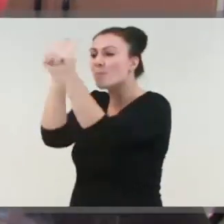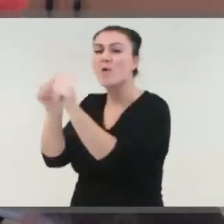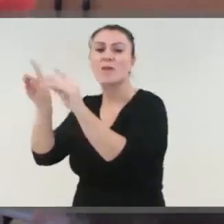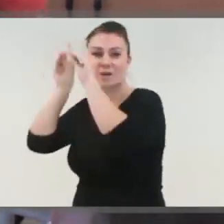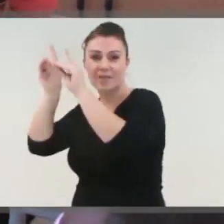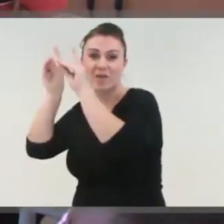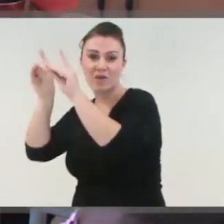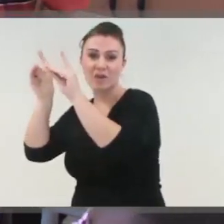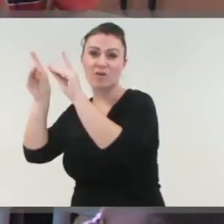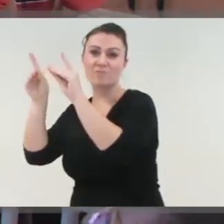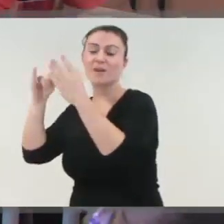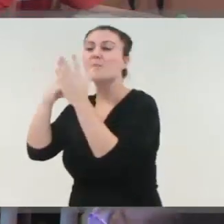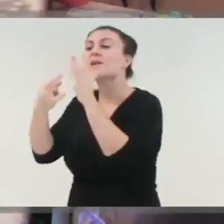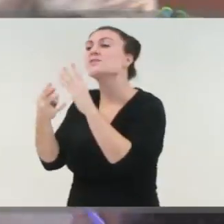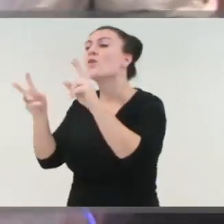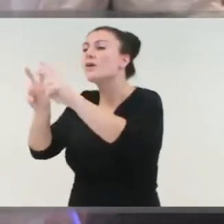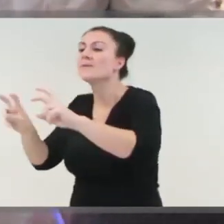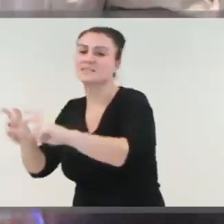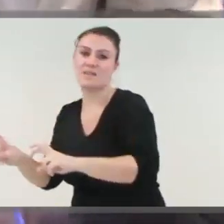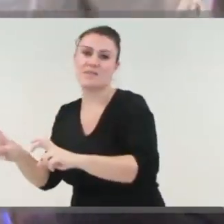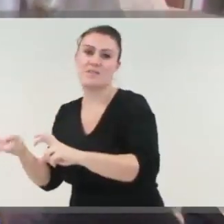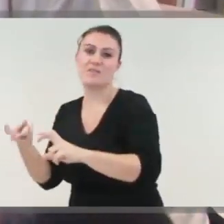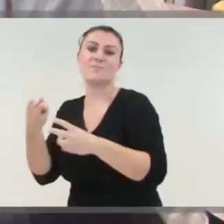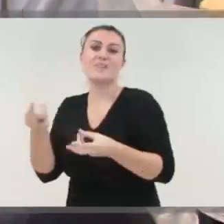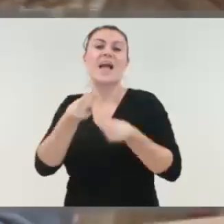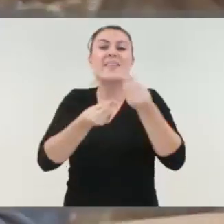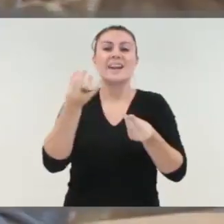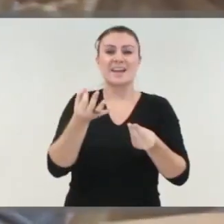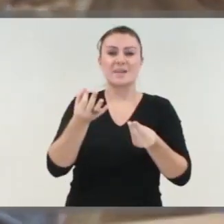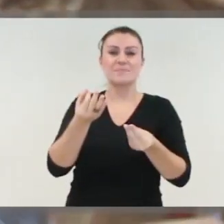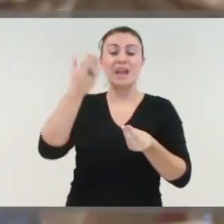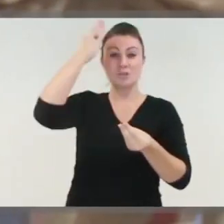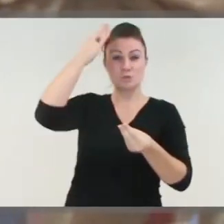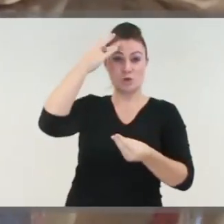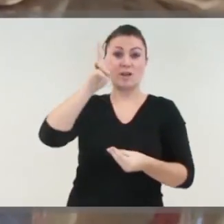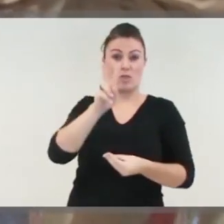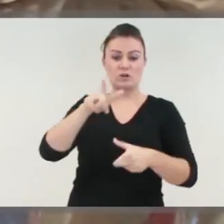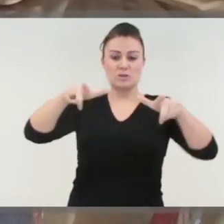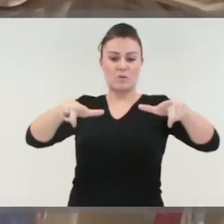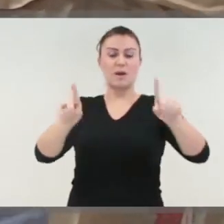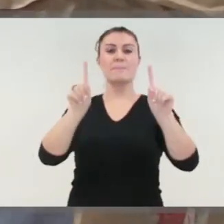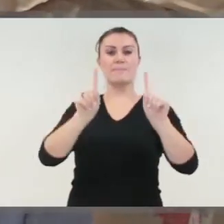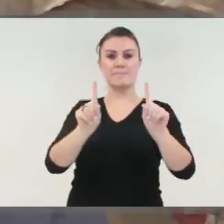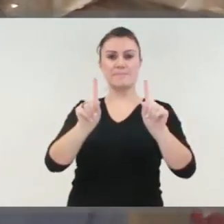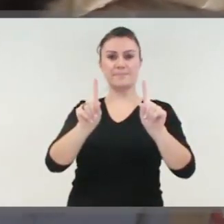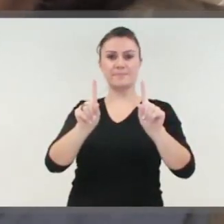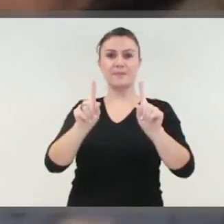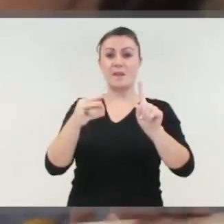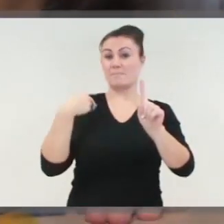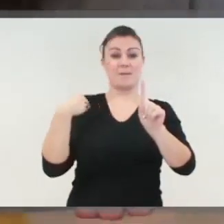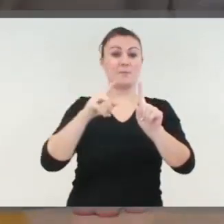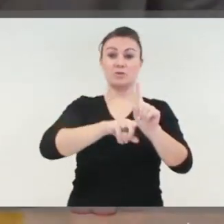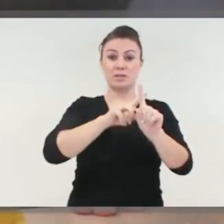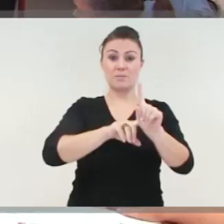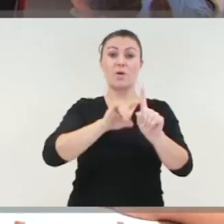pedagógico de proyectos de investigación y lo que hacemos es tener dos tutores en el aula a la